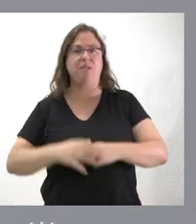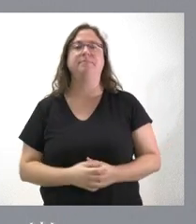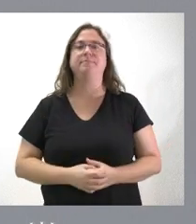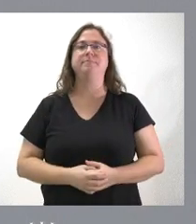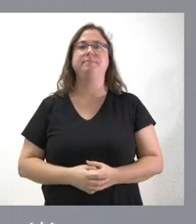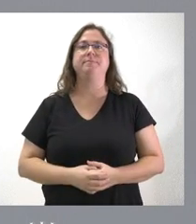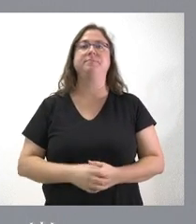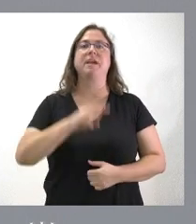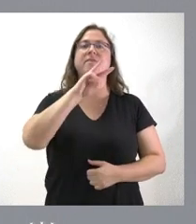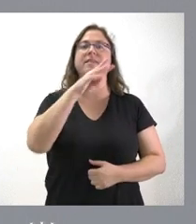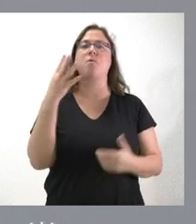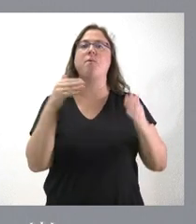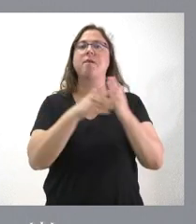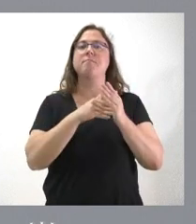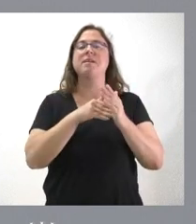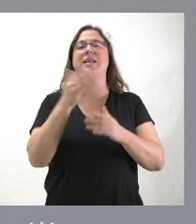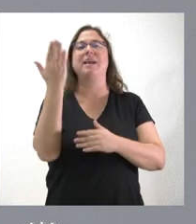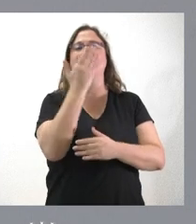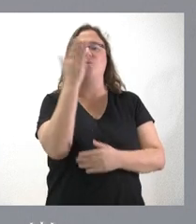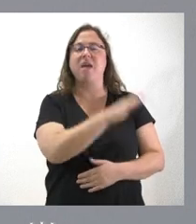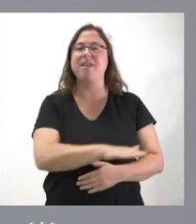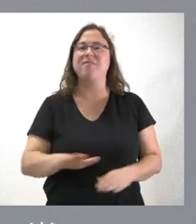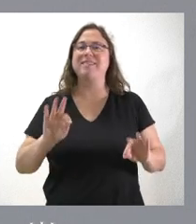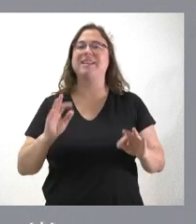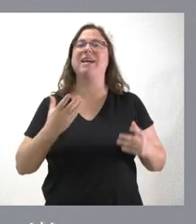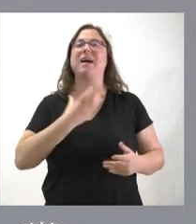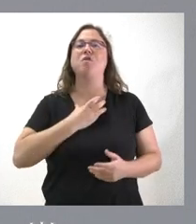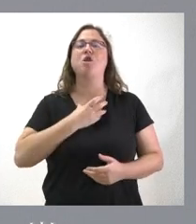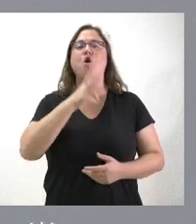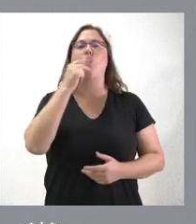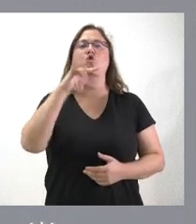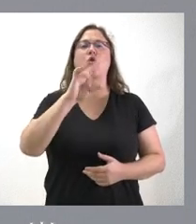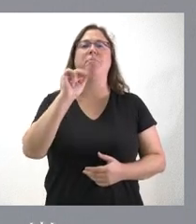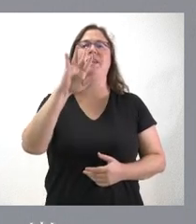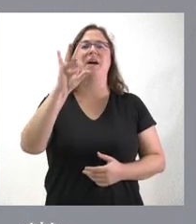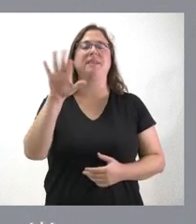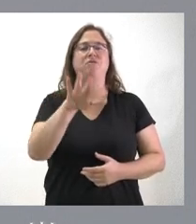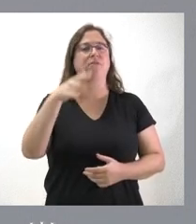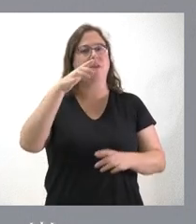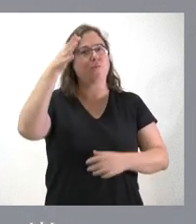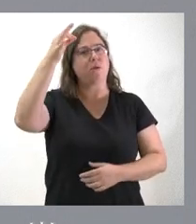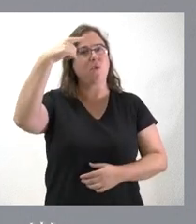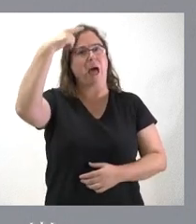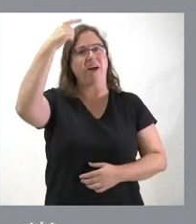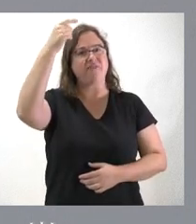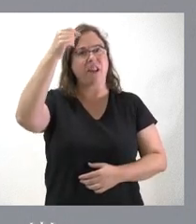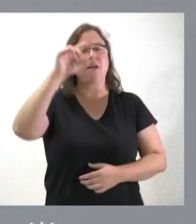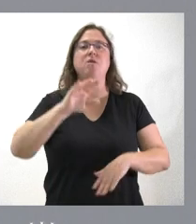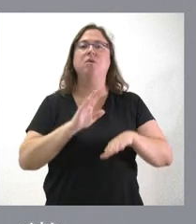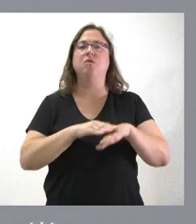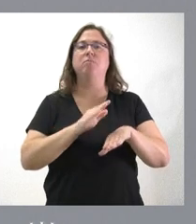39.000 euros para la escuela infantil del Ayuntamiento del Hoyo de Pinares, en Ávila, dado el creciente